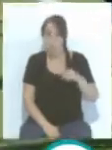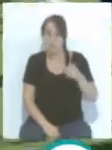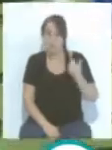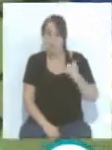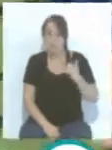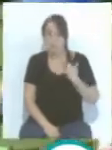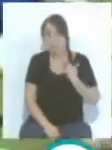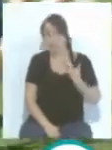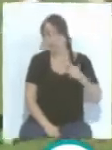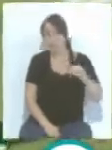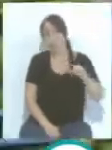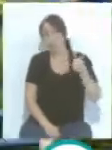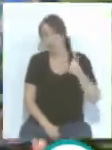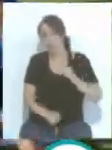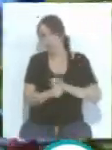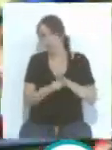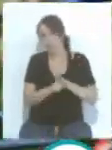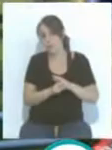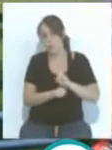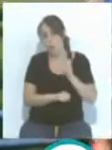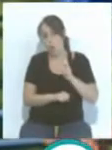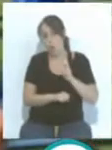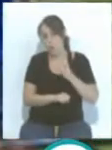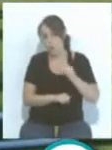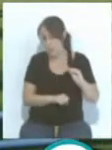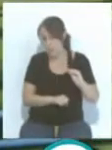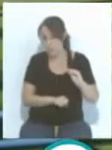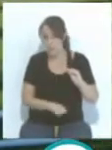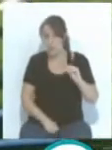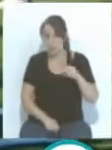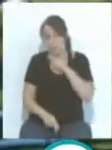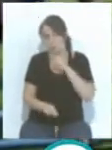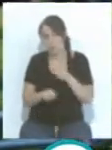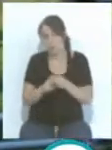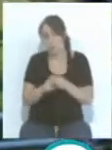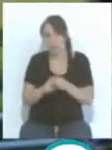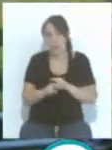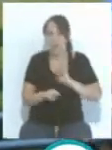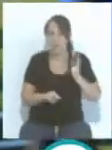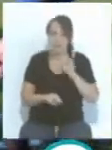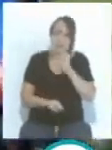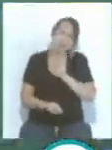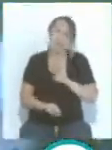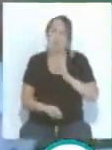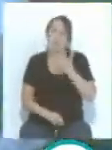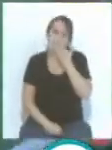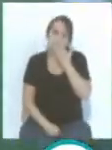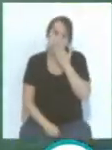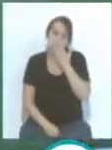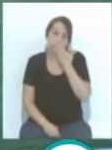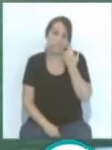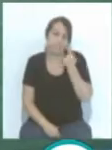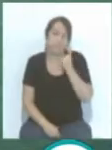otro caso de positivo, no ha trascendido el nombre del jugador afectado, no tiene